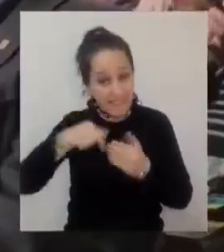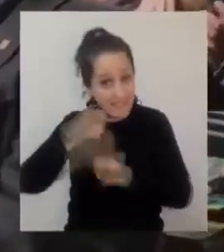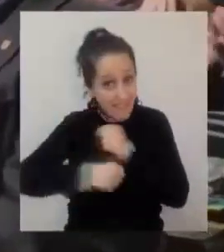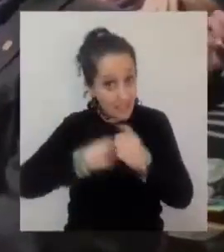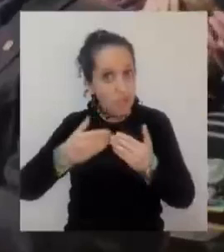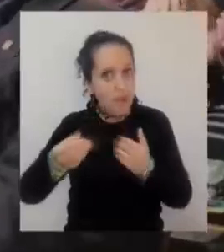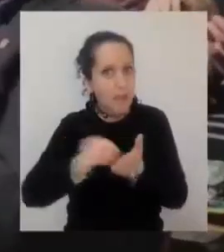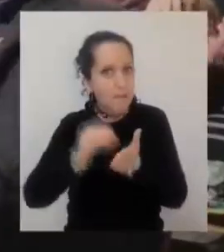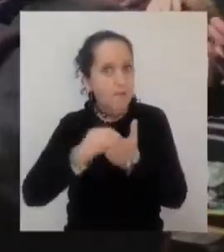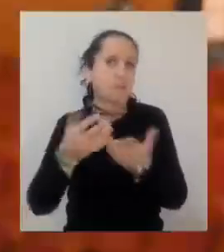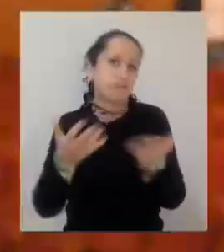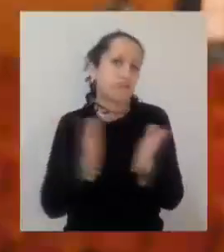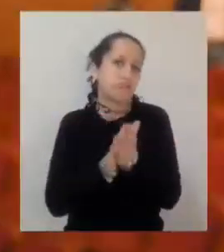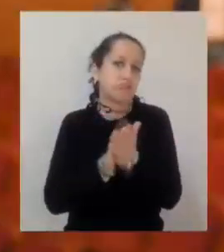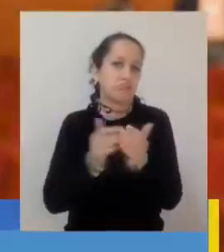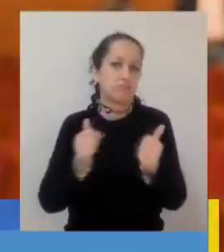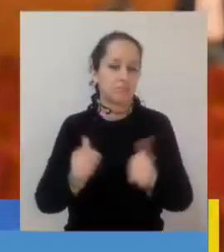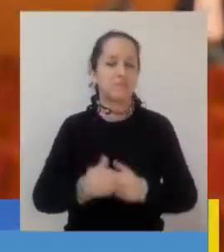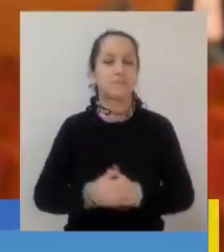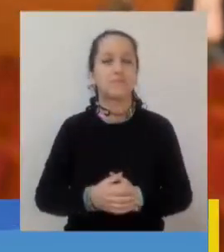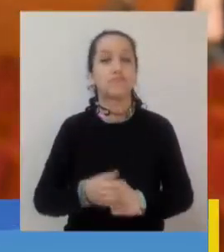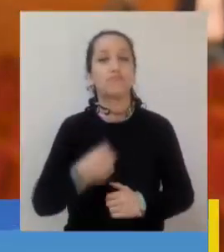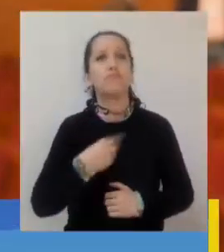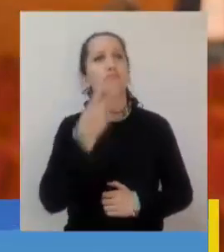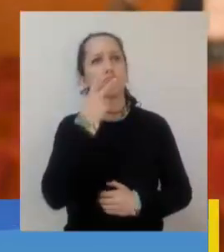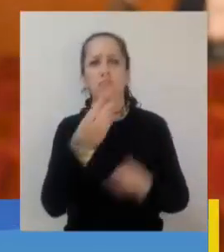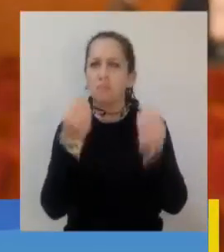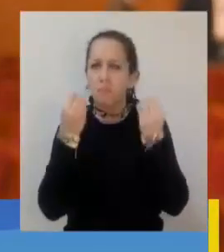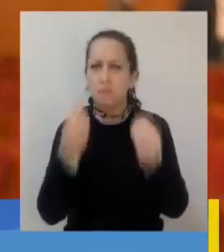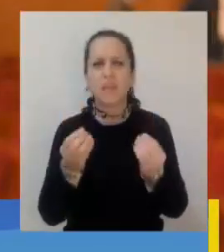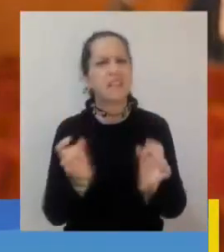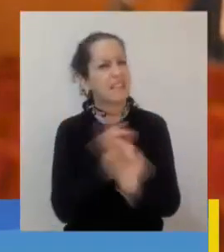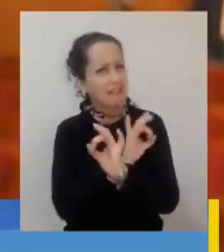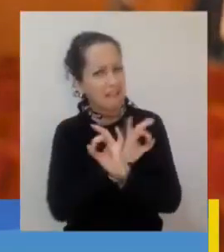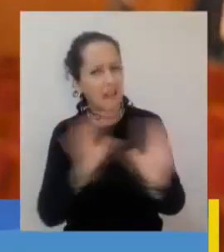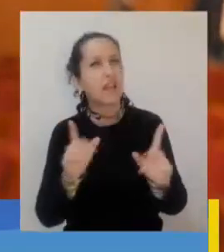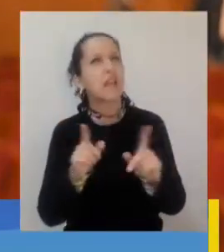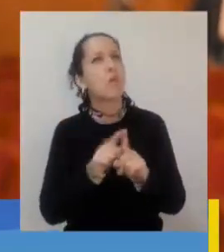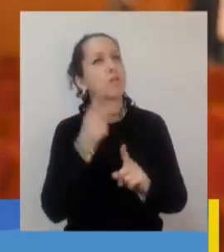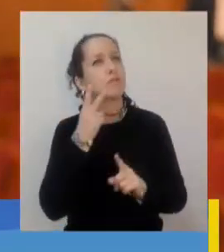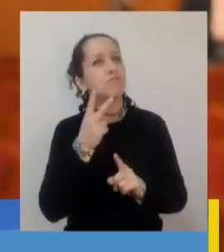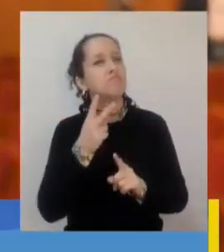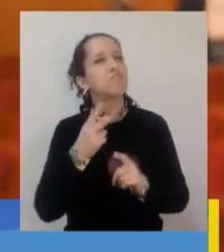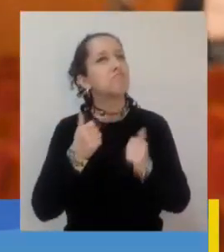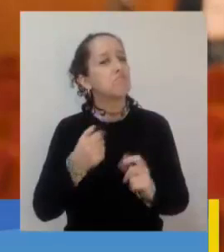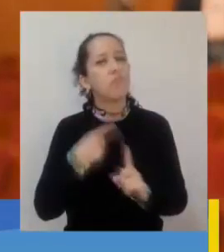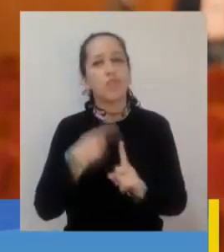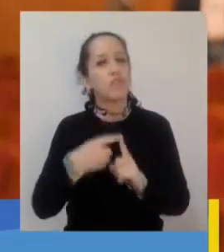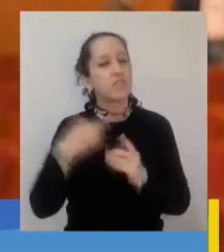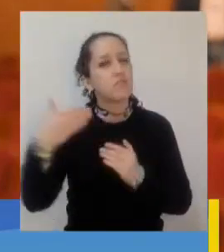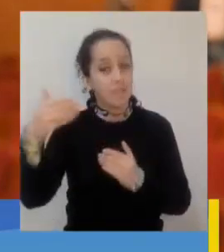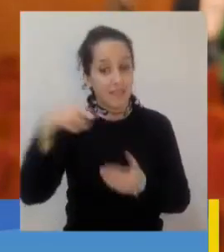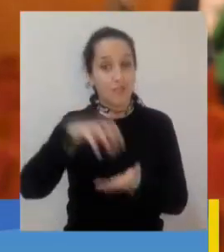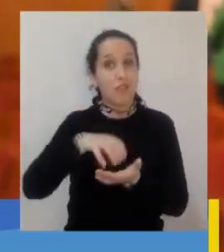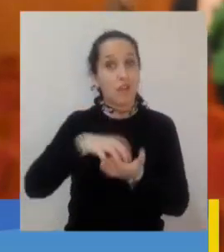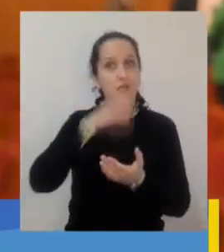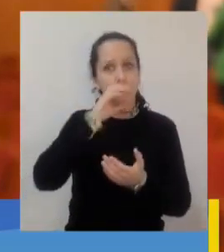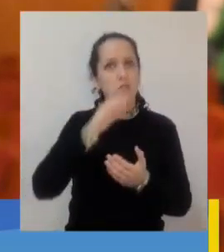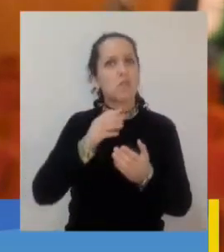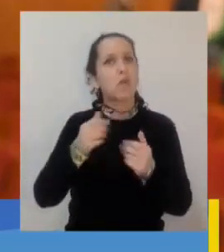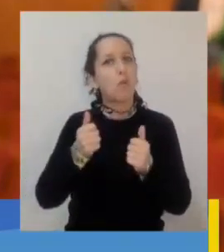Me pareció muy bien, estupenda, sí, clara, esperanzadora también por los avances que va a tener nuestra ciudad,